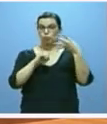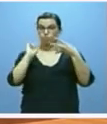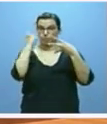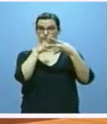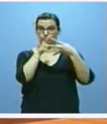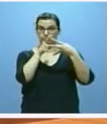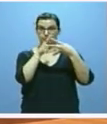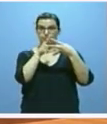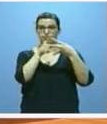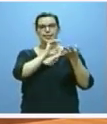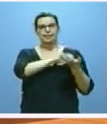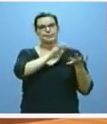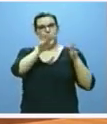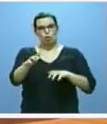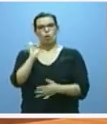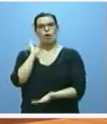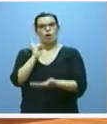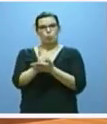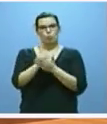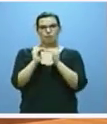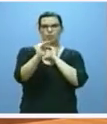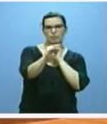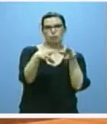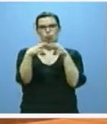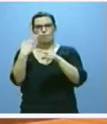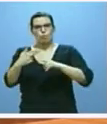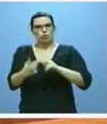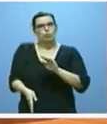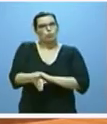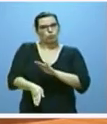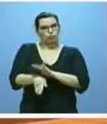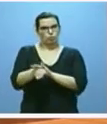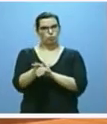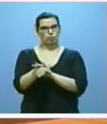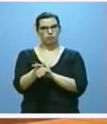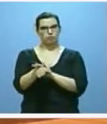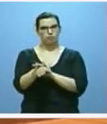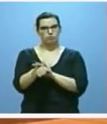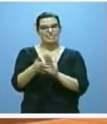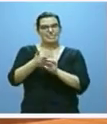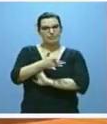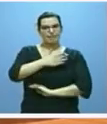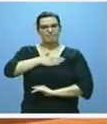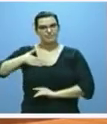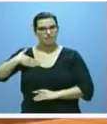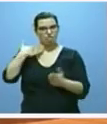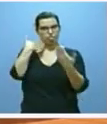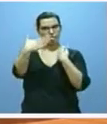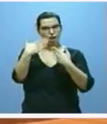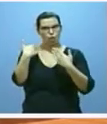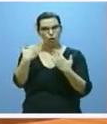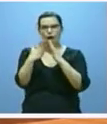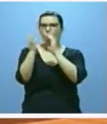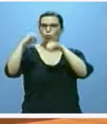León sigue apostando por la estabilidad social y política. Sigue teniendo voluntad de dialogar y capacidad para